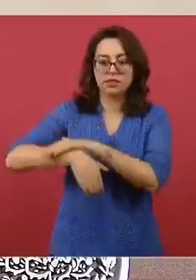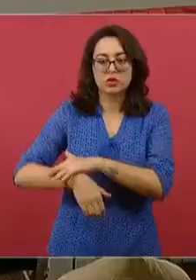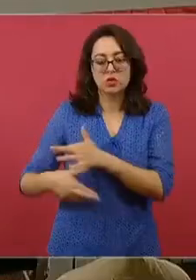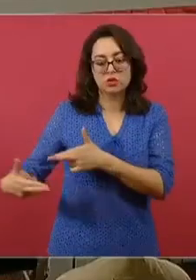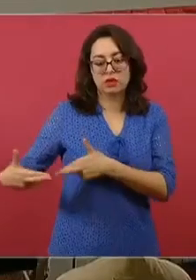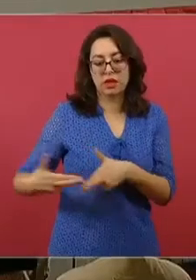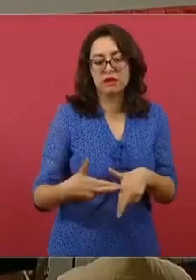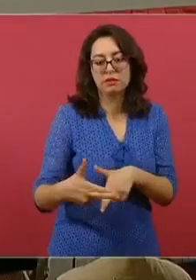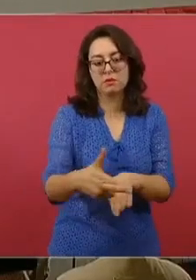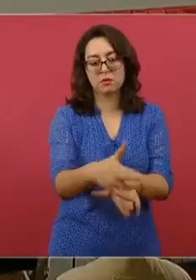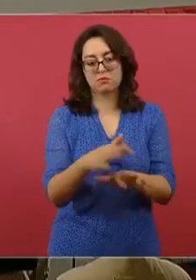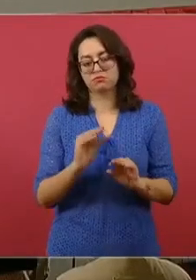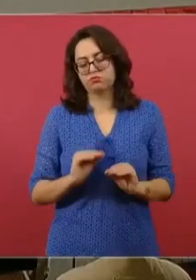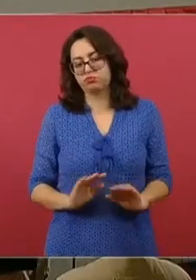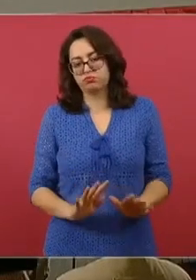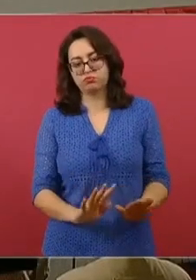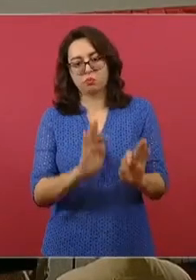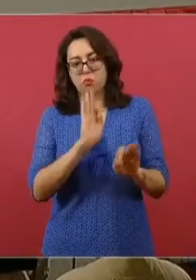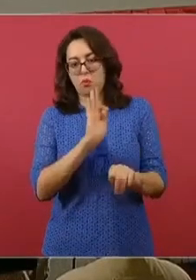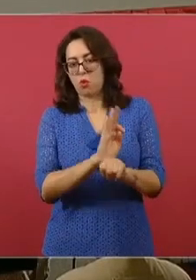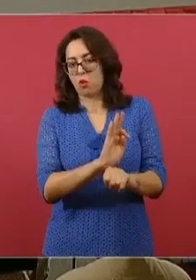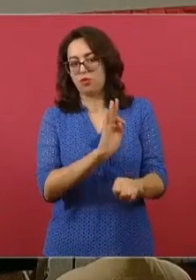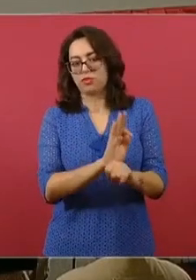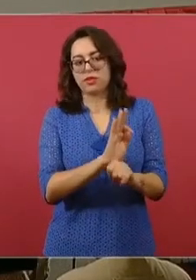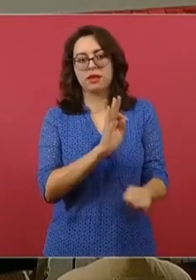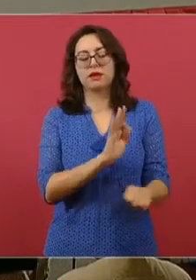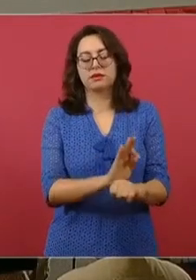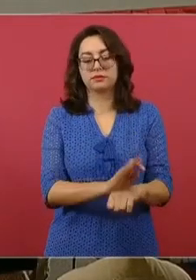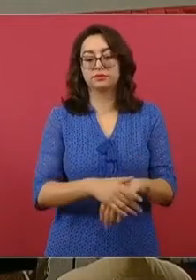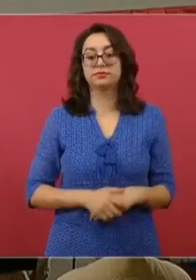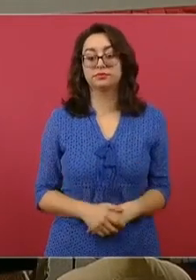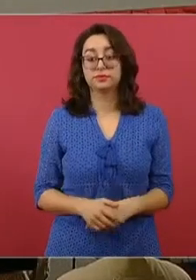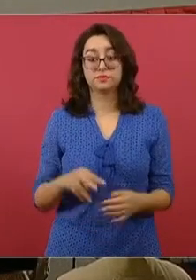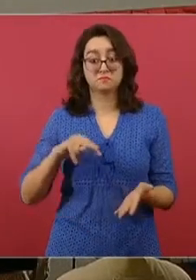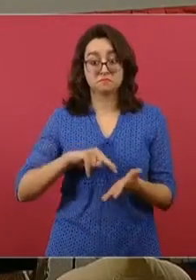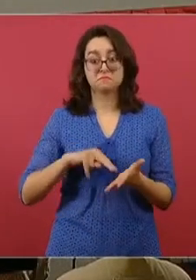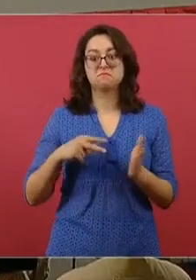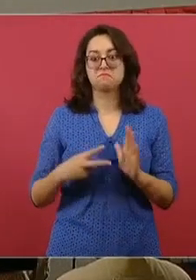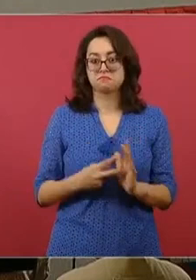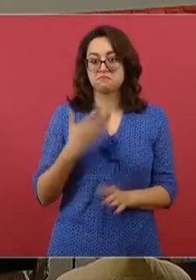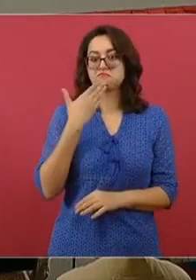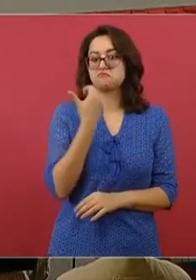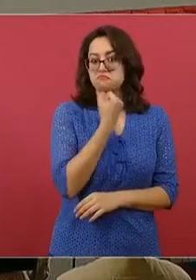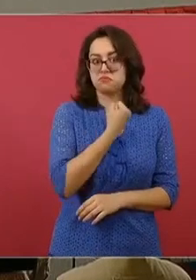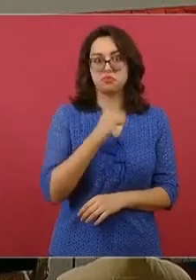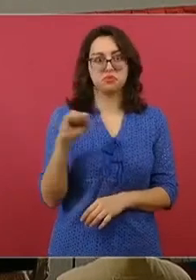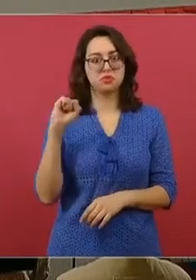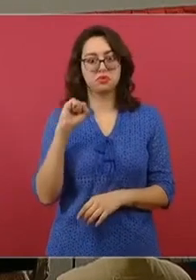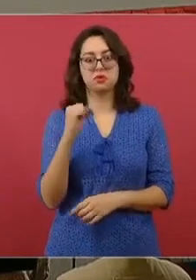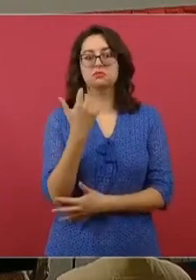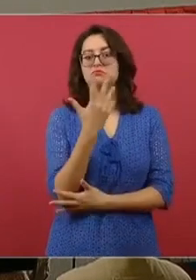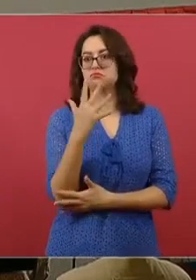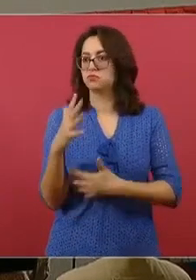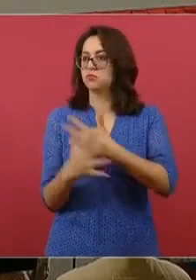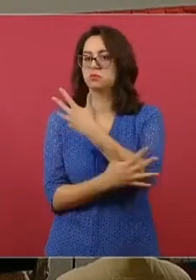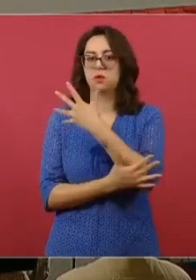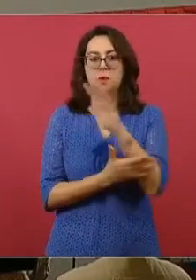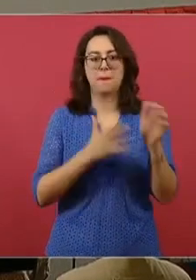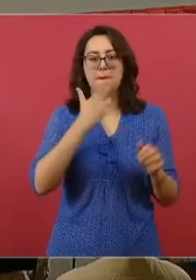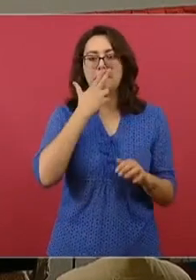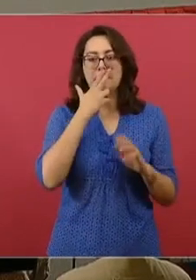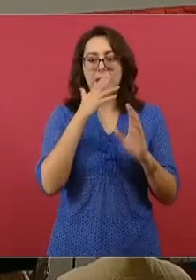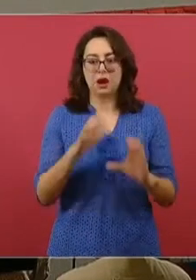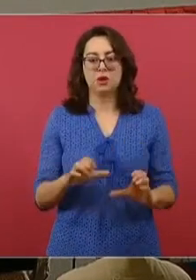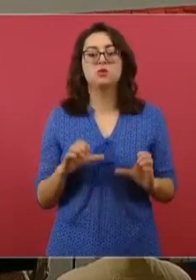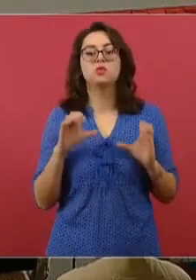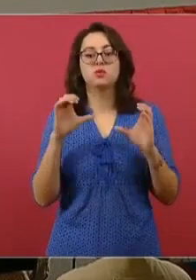subterráneos. Estos viaductos se construyen con lo mejor de la ingeniería y con la absoluta sensibilidad ambiental y, sin duda,